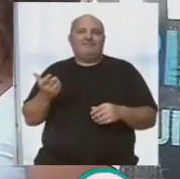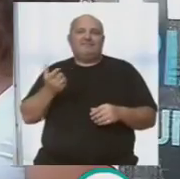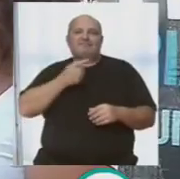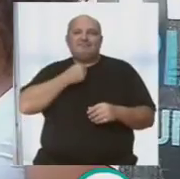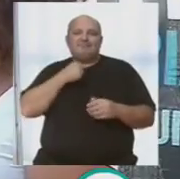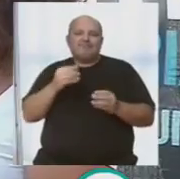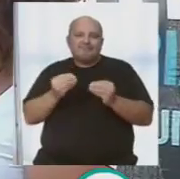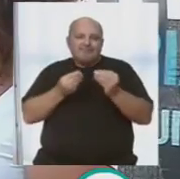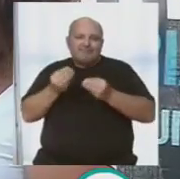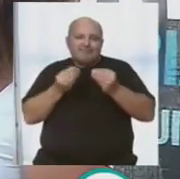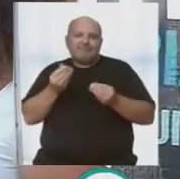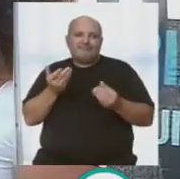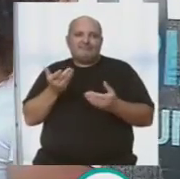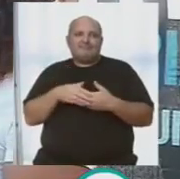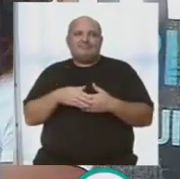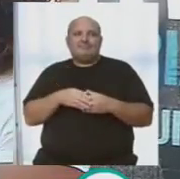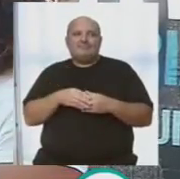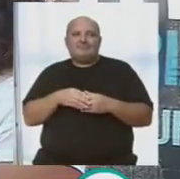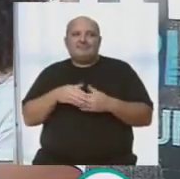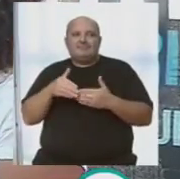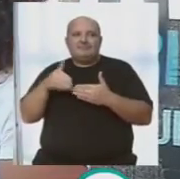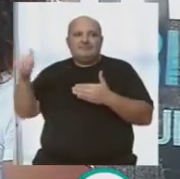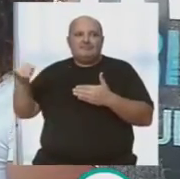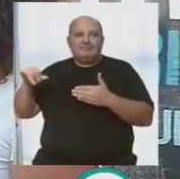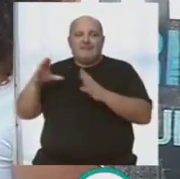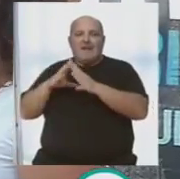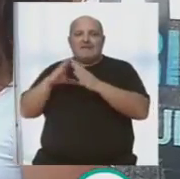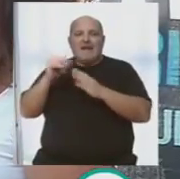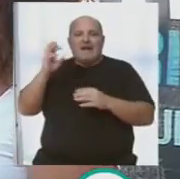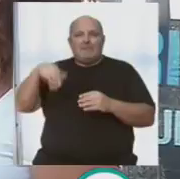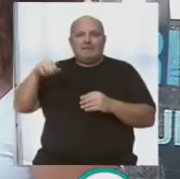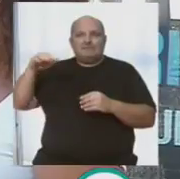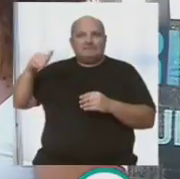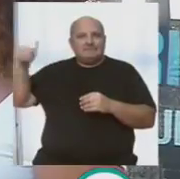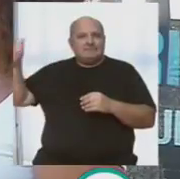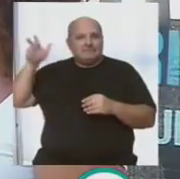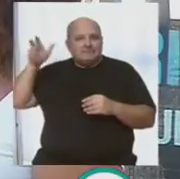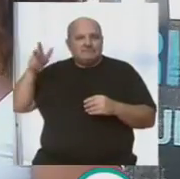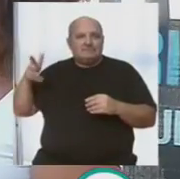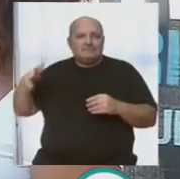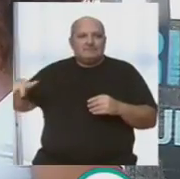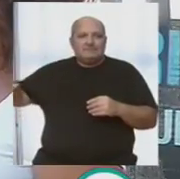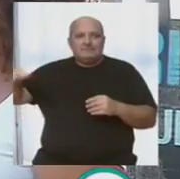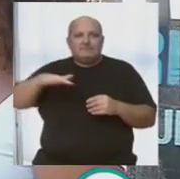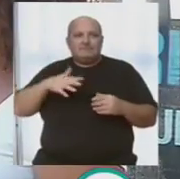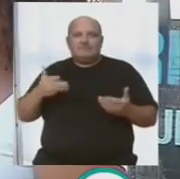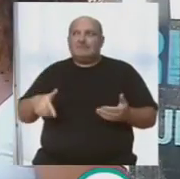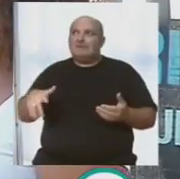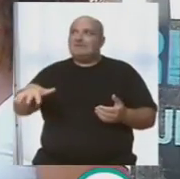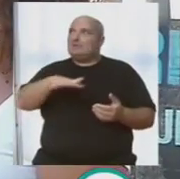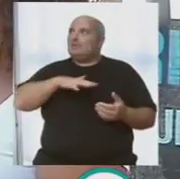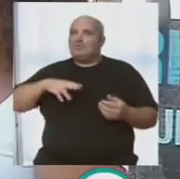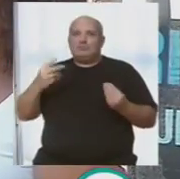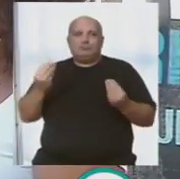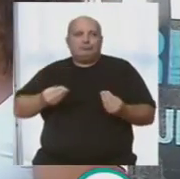balcón al mar, que es la Alameda, al lado la iglesia del Carmen con esas espadañas que apuntan a América y luego después este